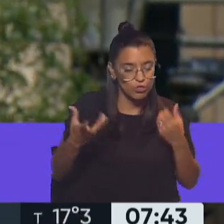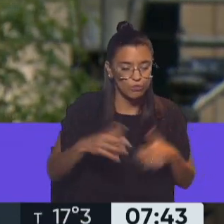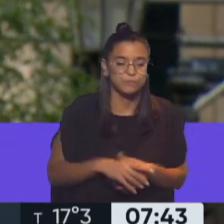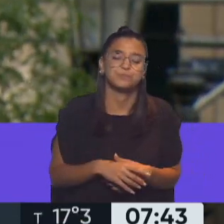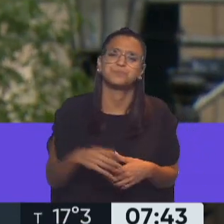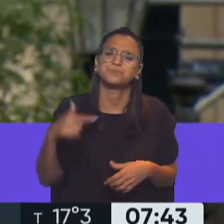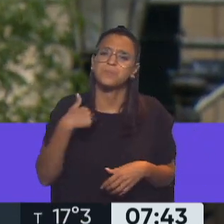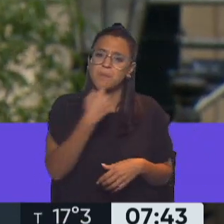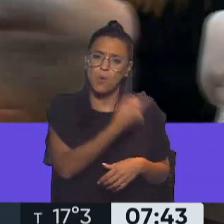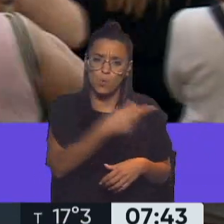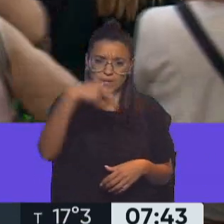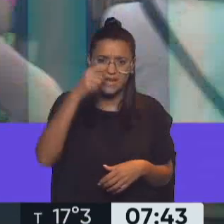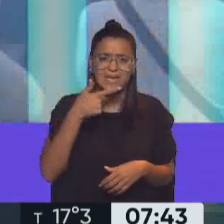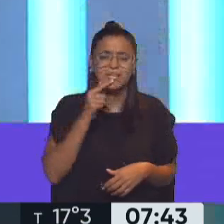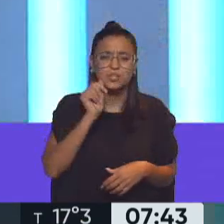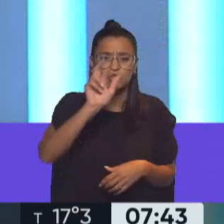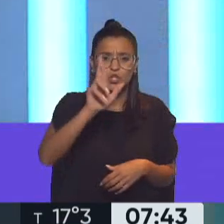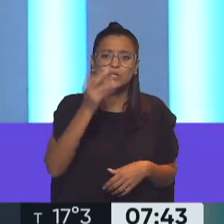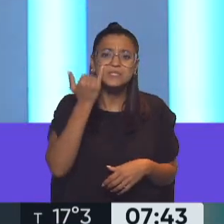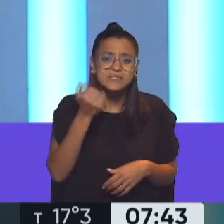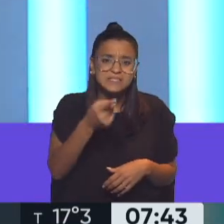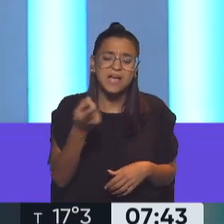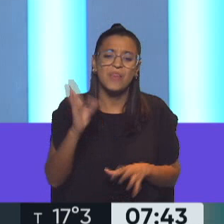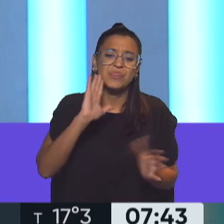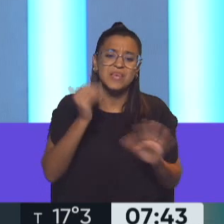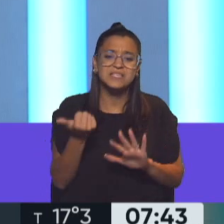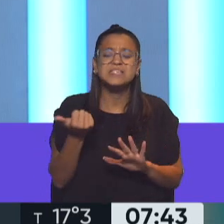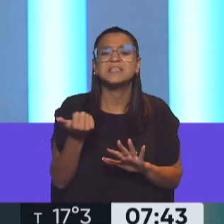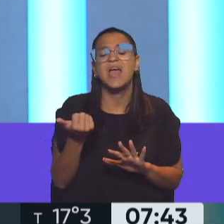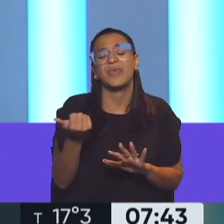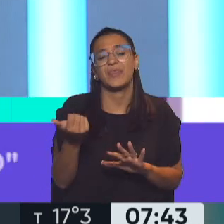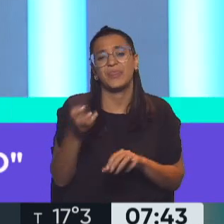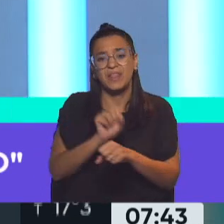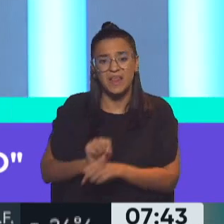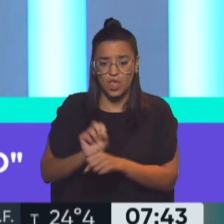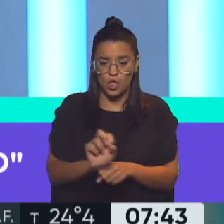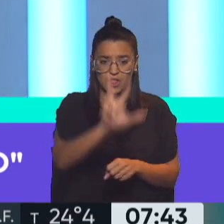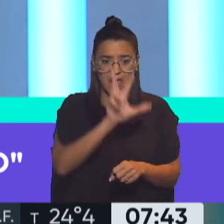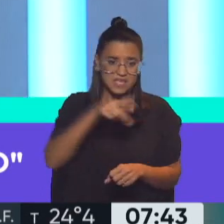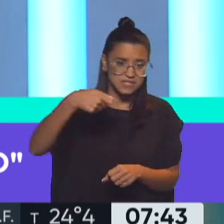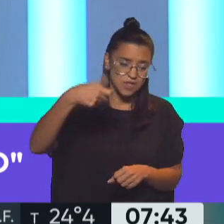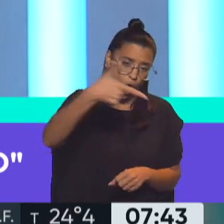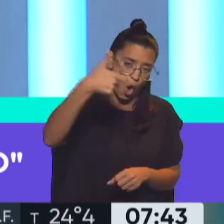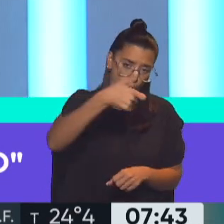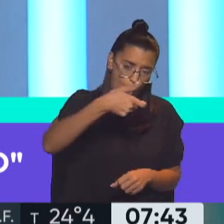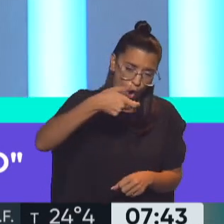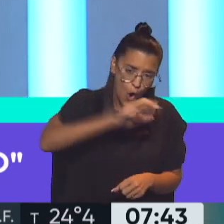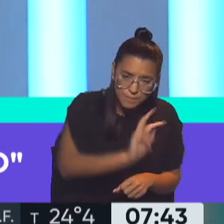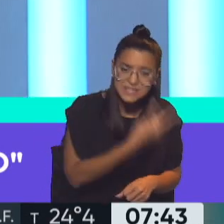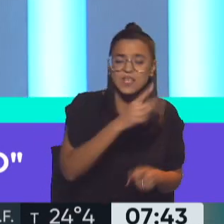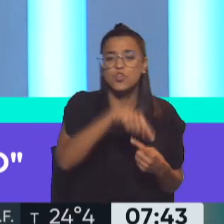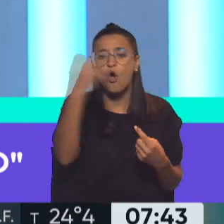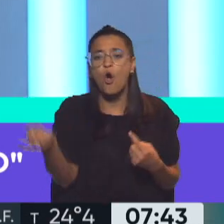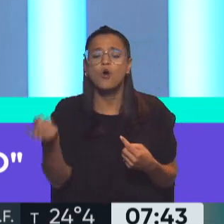Doctor, ¿ya está con estos 16 detenidos, los 3 por el homicidio y los otros 13